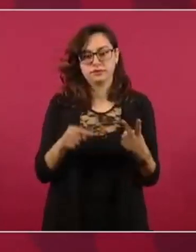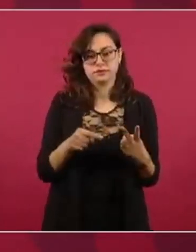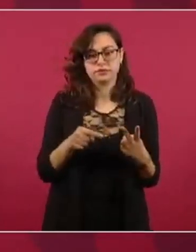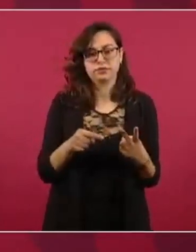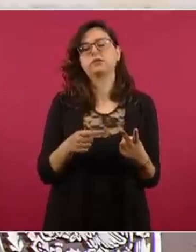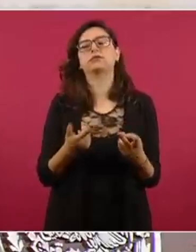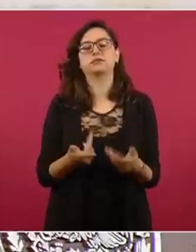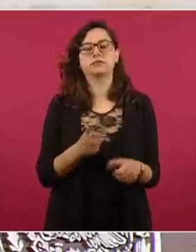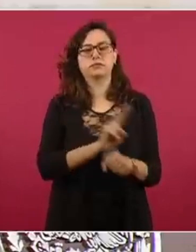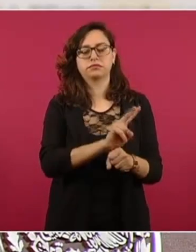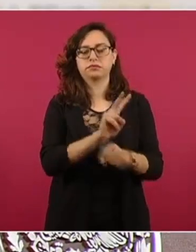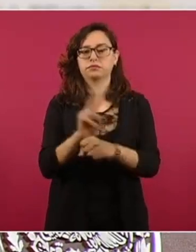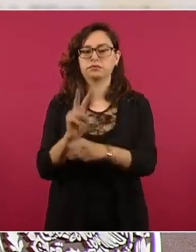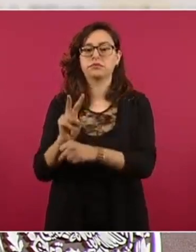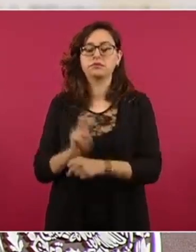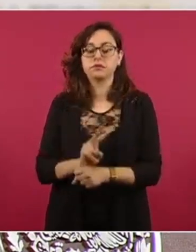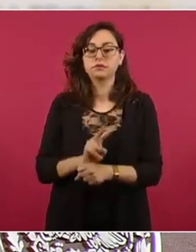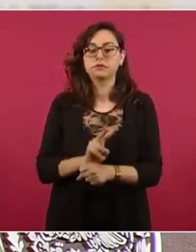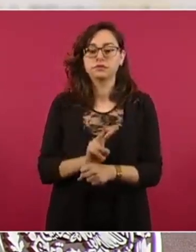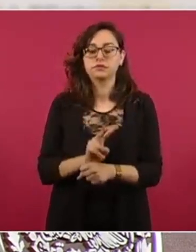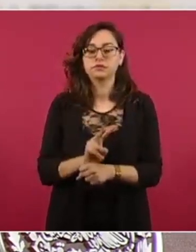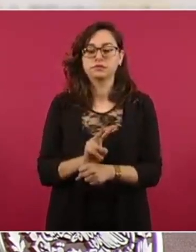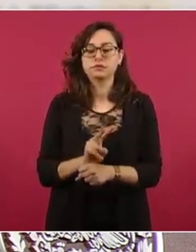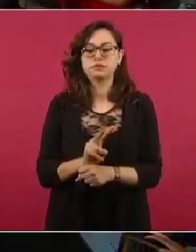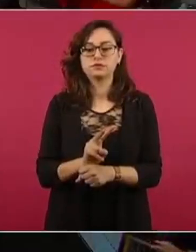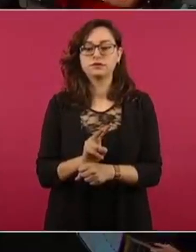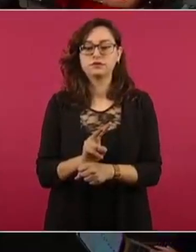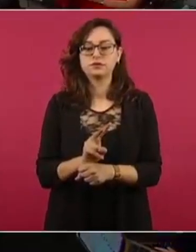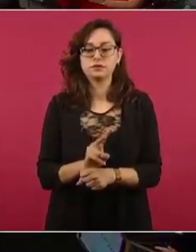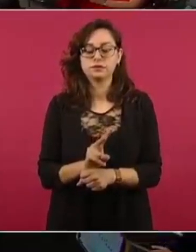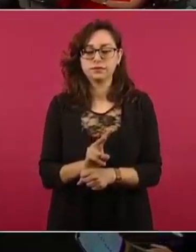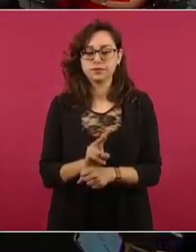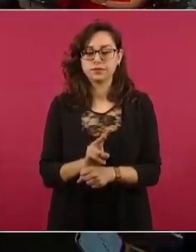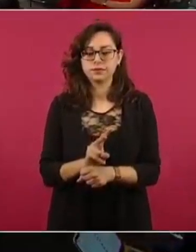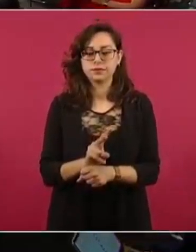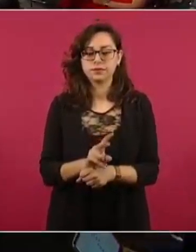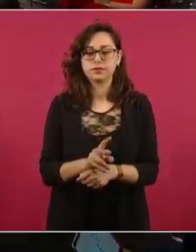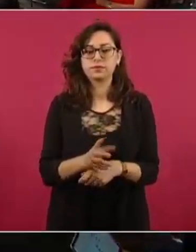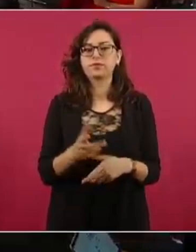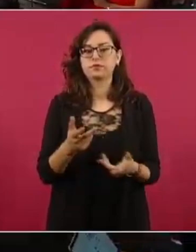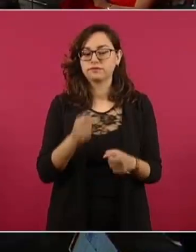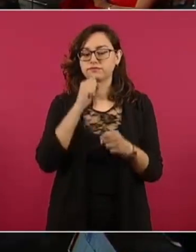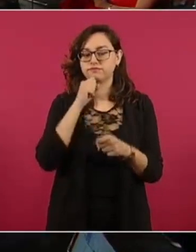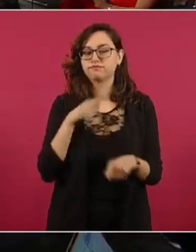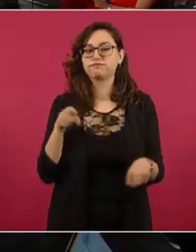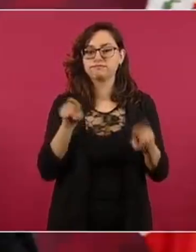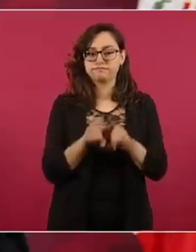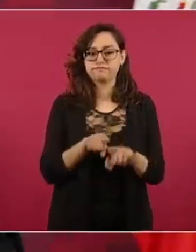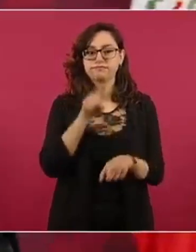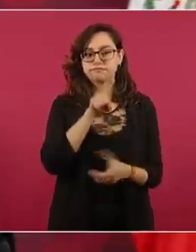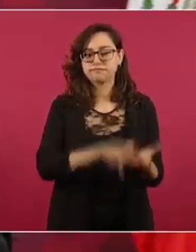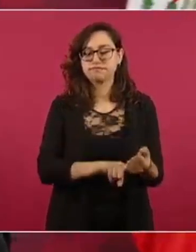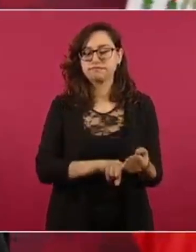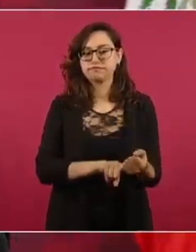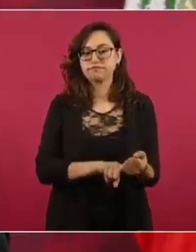y están trabajando promotores de las